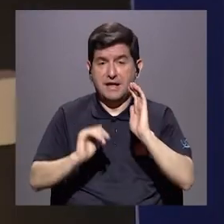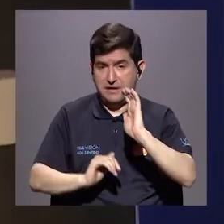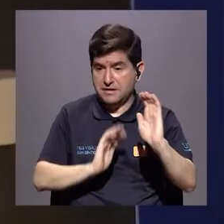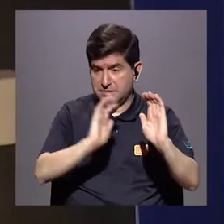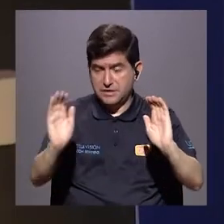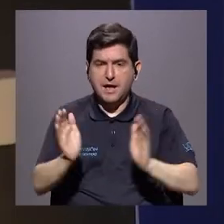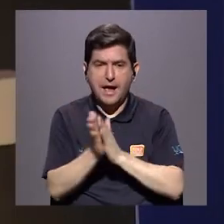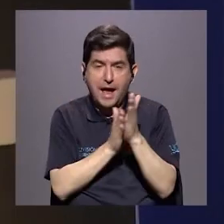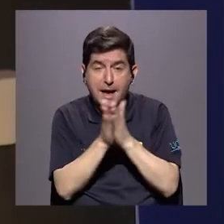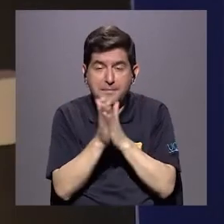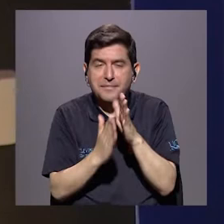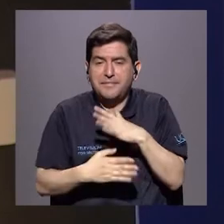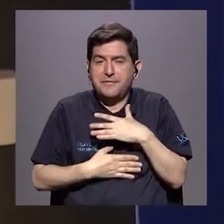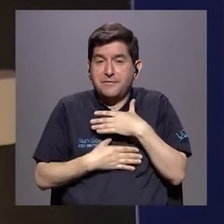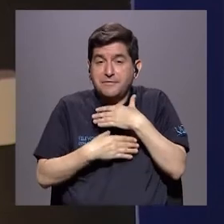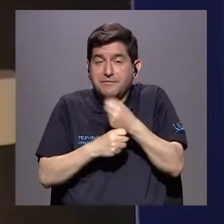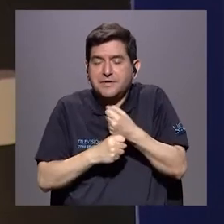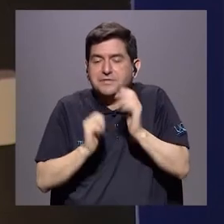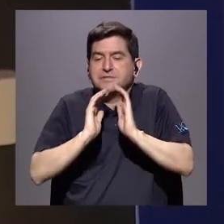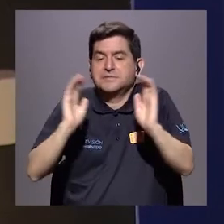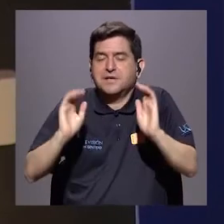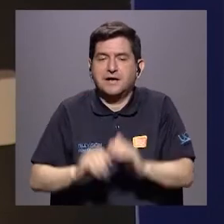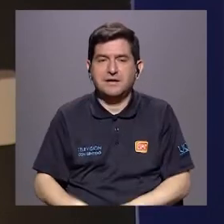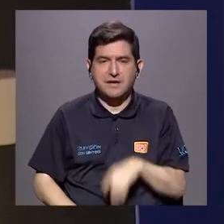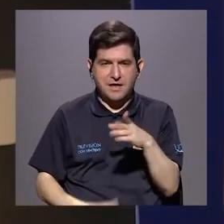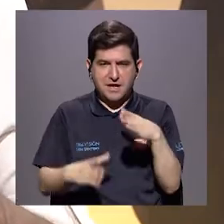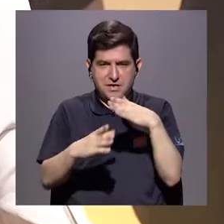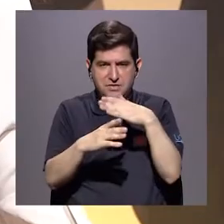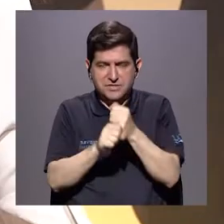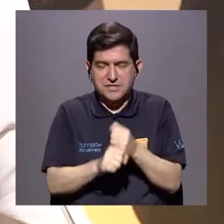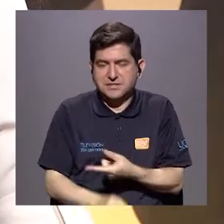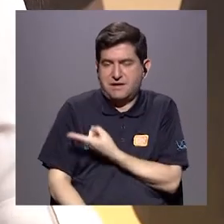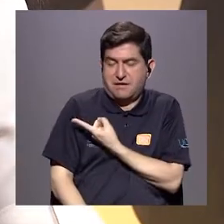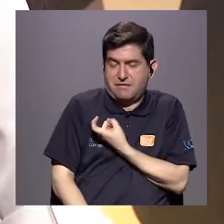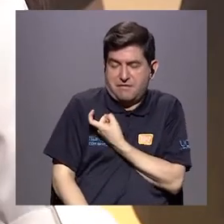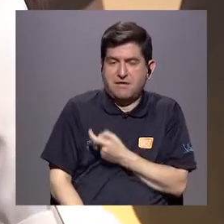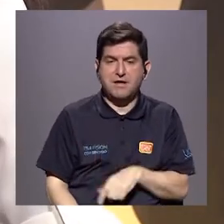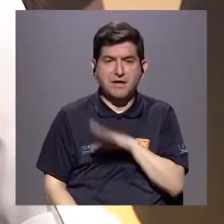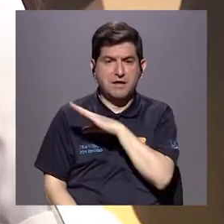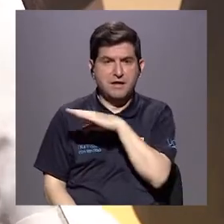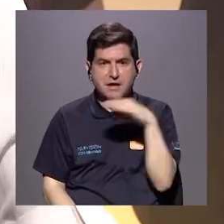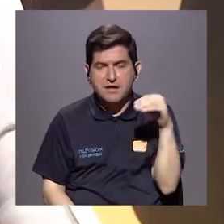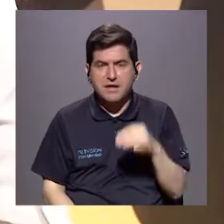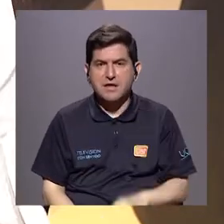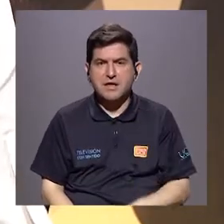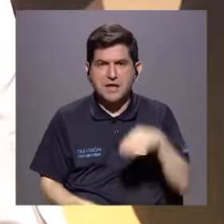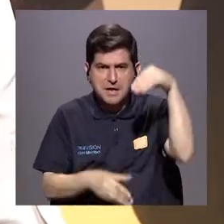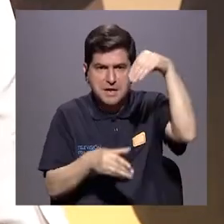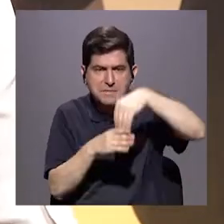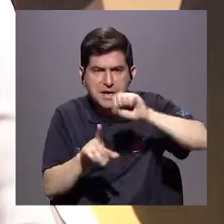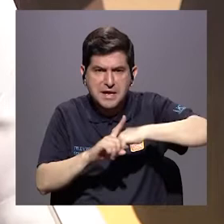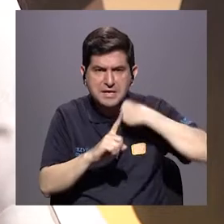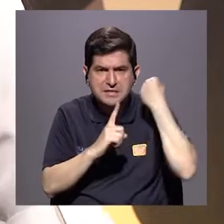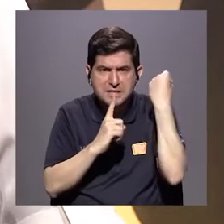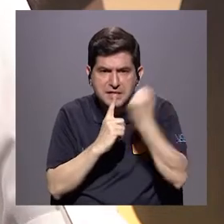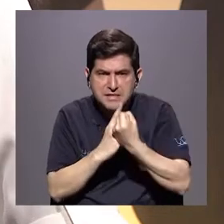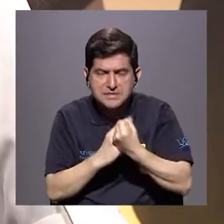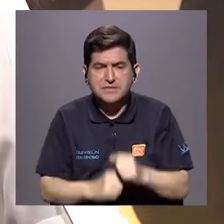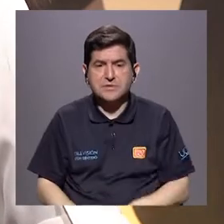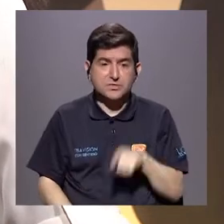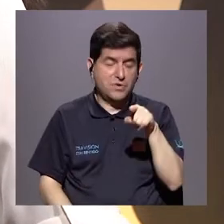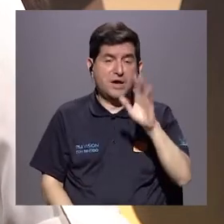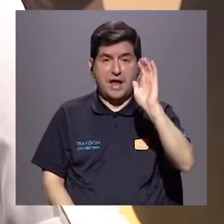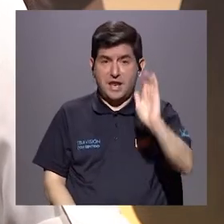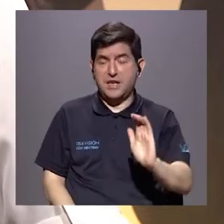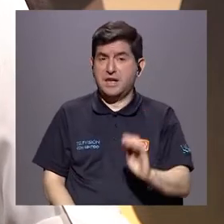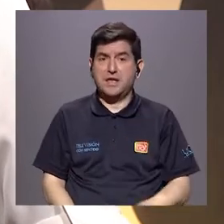que aprovechan esa confianza del niño para acometer y seducir al niño, ¿verdad? O meterlo en una situación de la